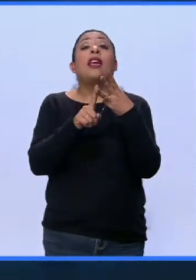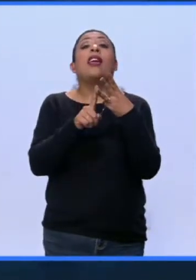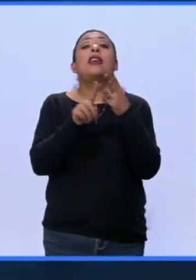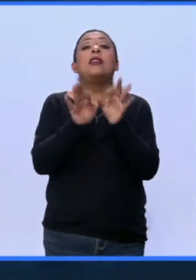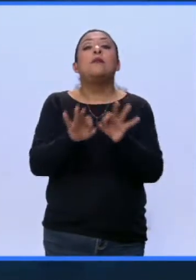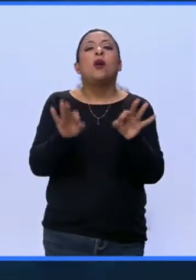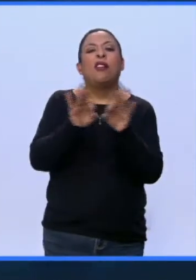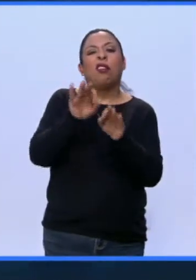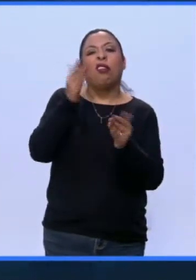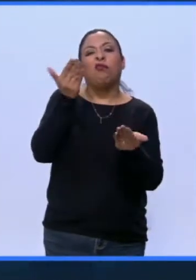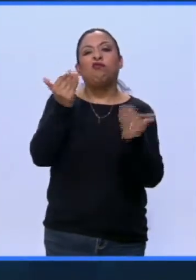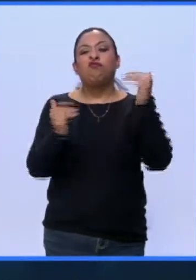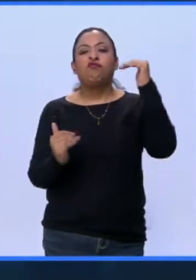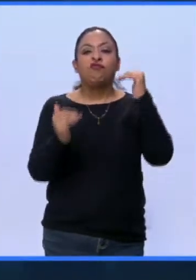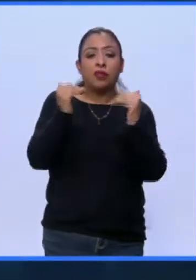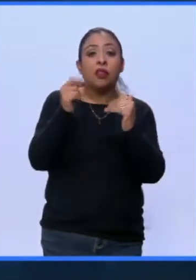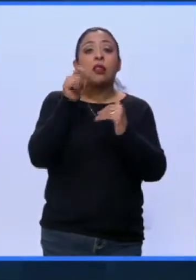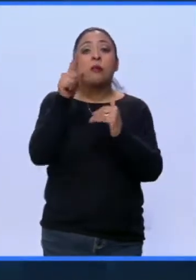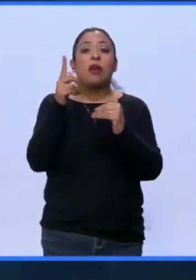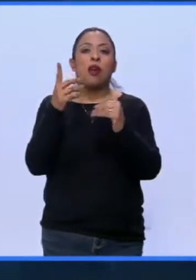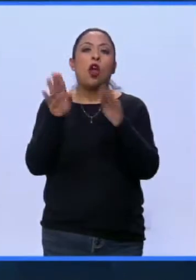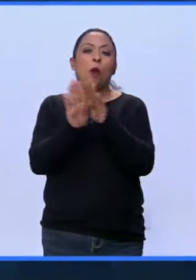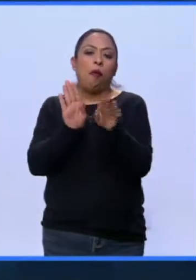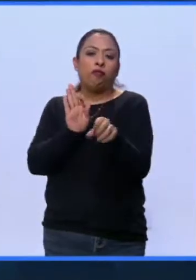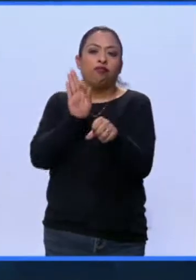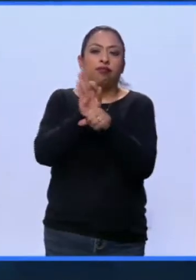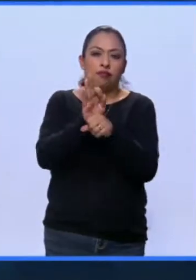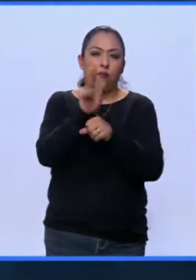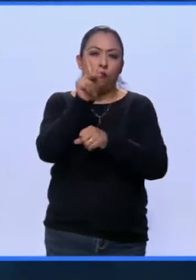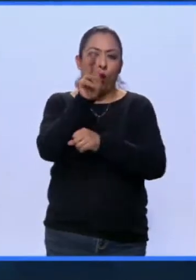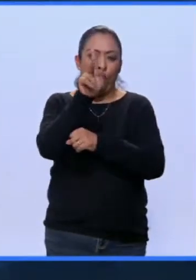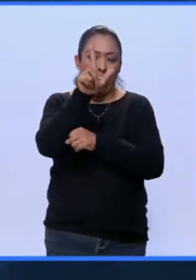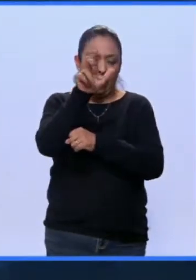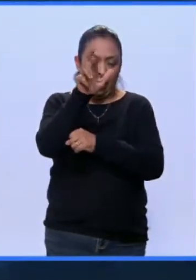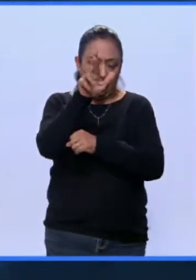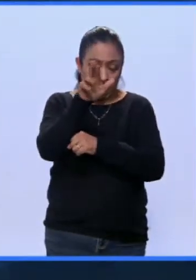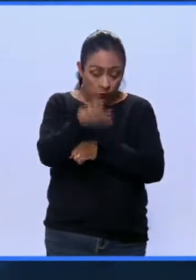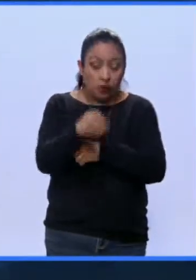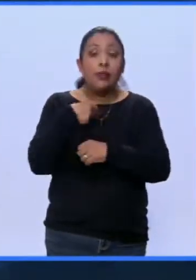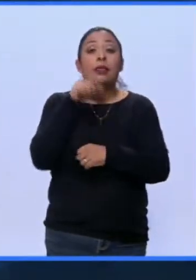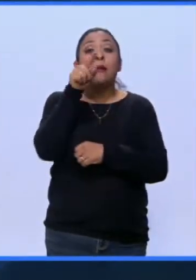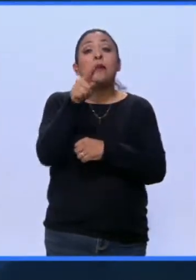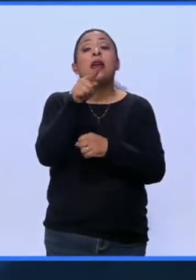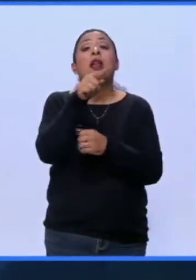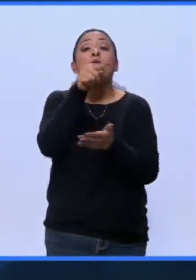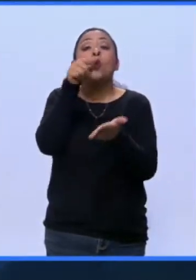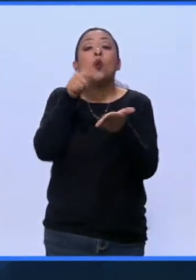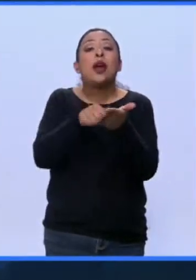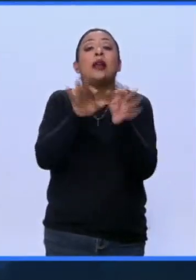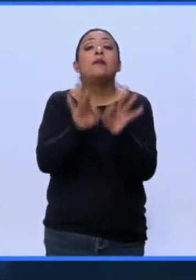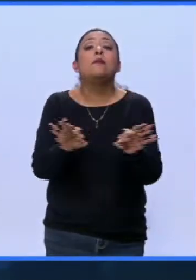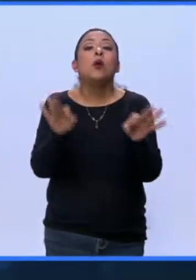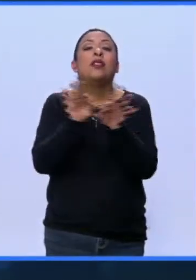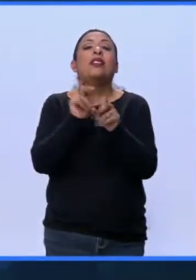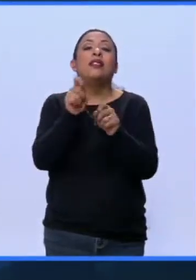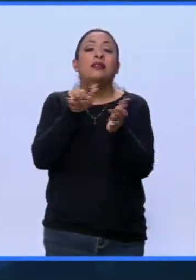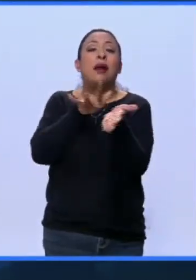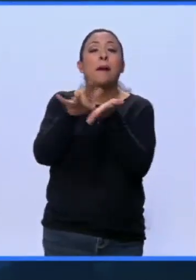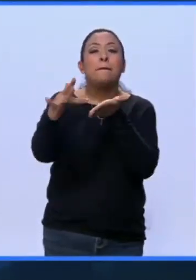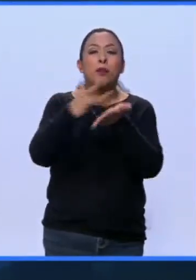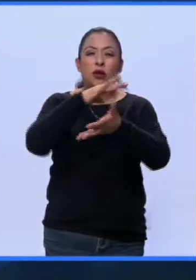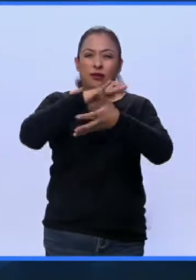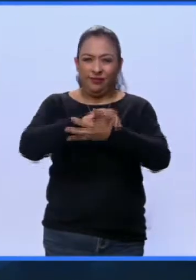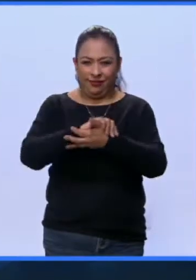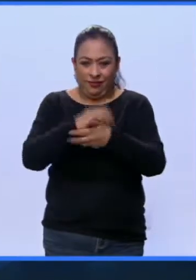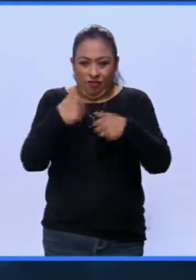inequidad y el fortalecimiento de los populismos, el lugar que deben ocupar la solidaridad y la acción